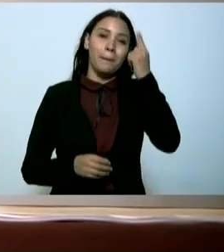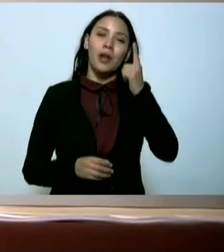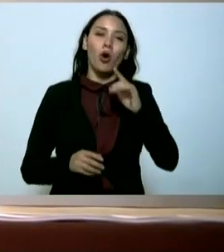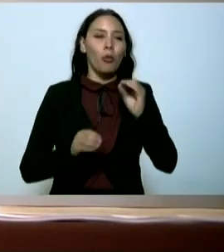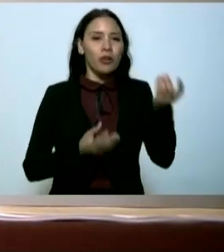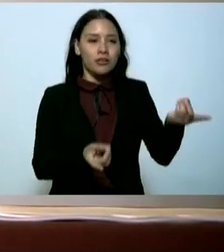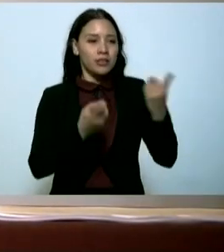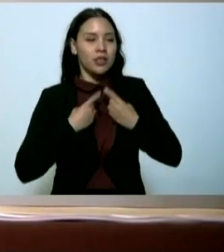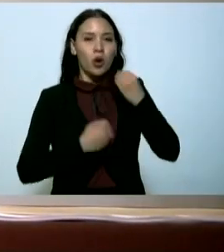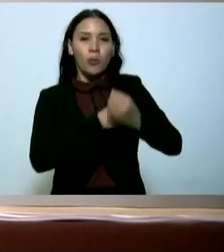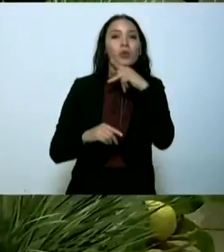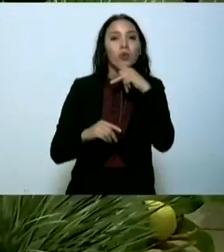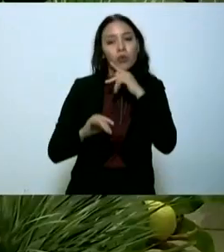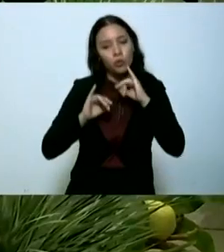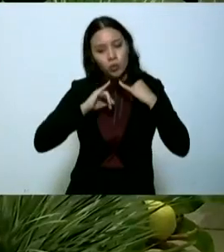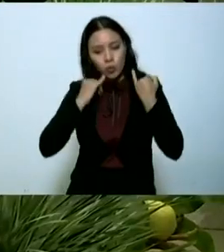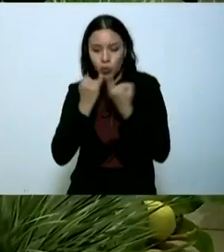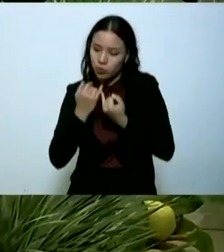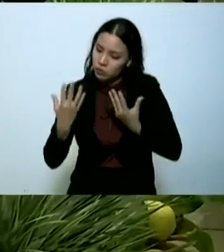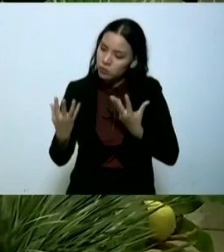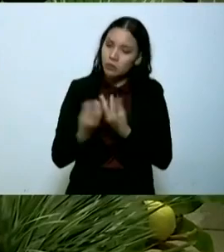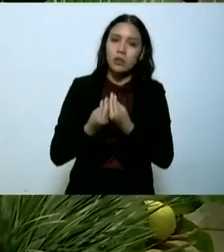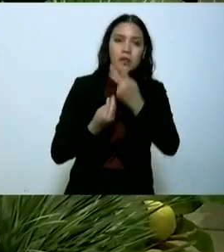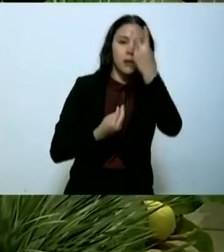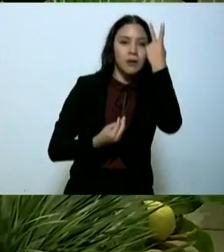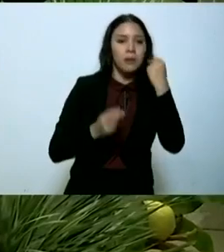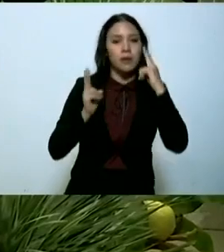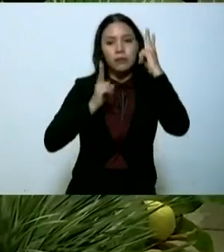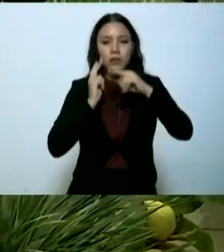voluntario y de prevención de adicciones entre adolescentes.